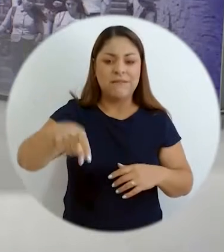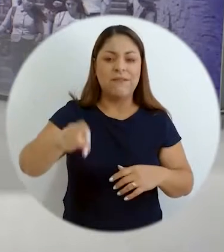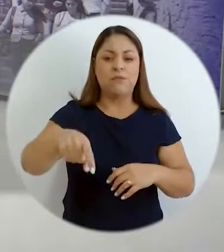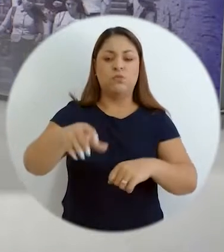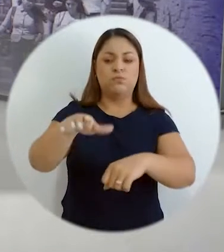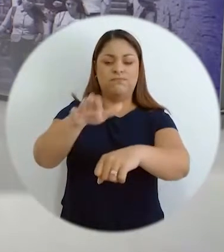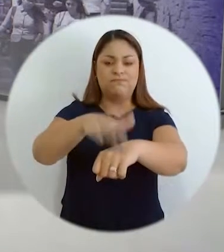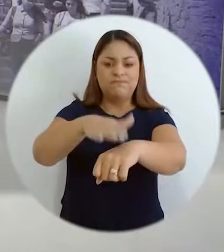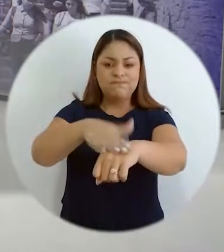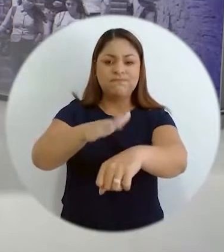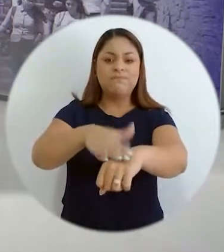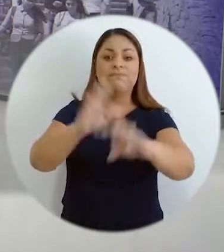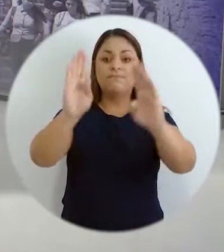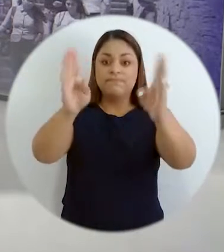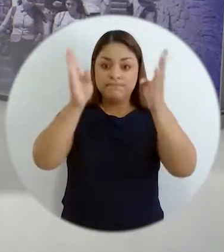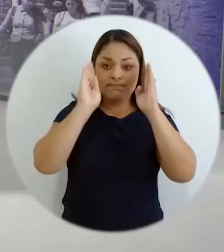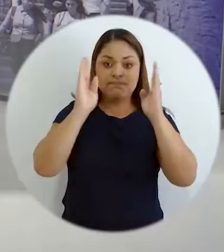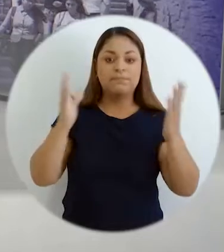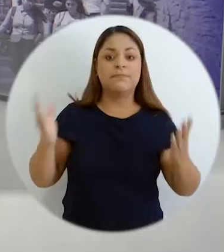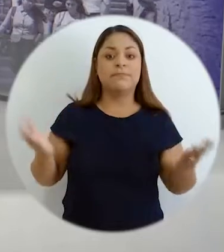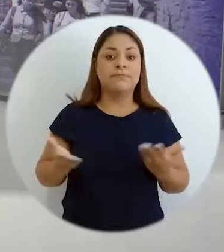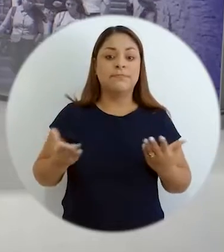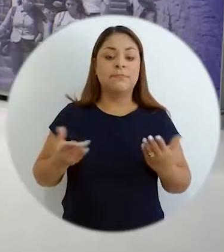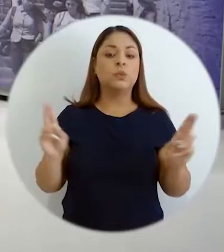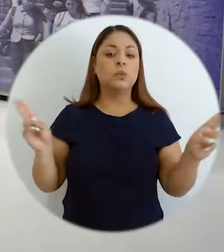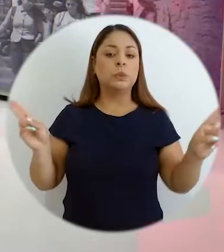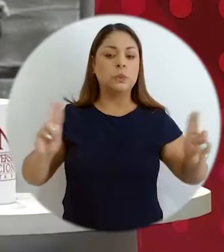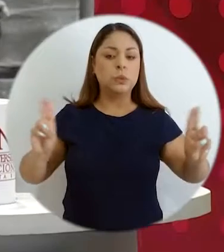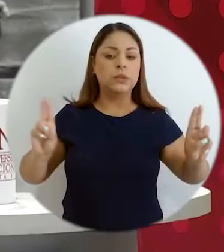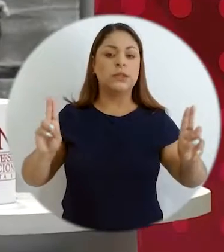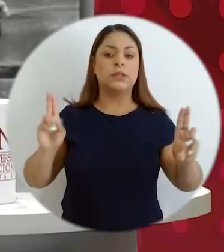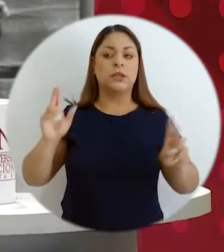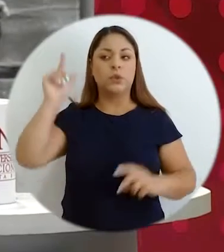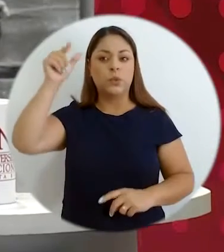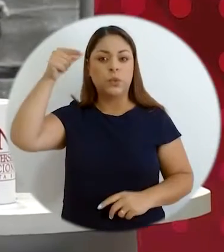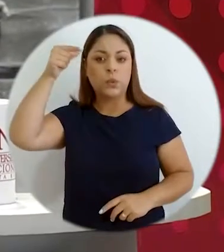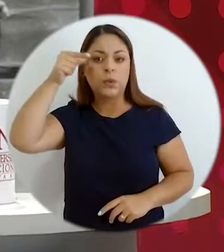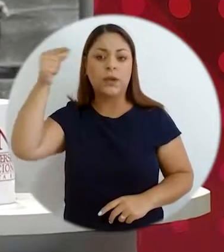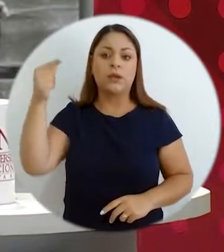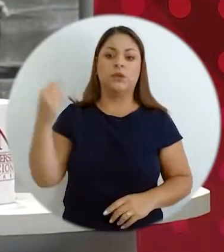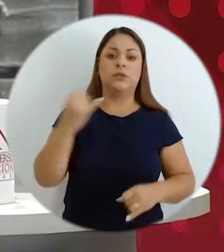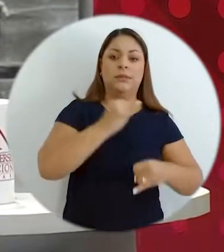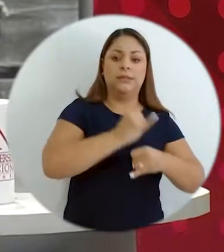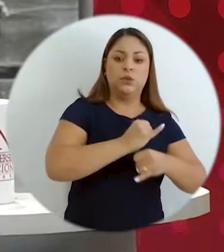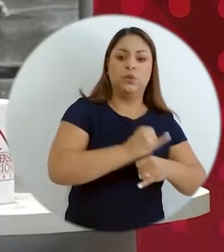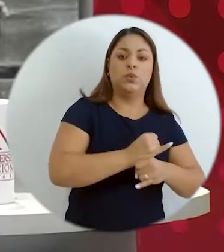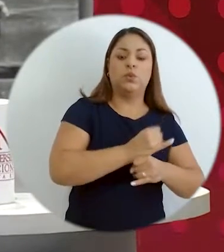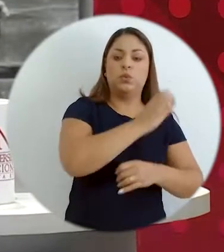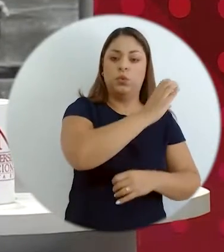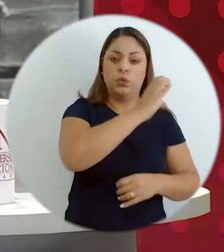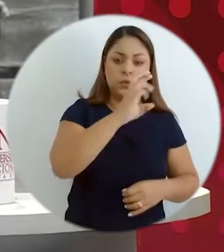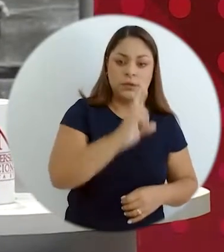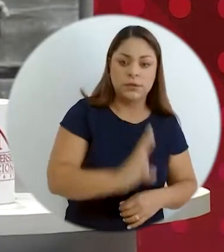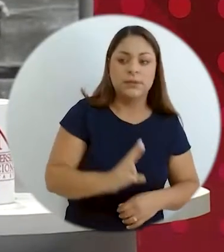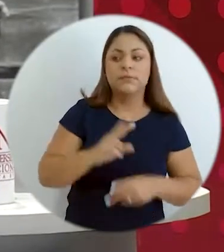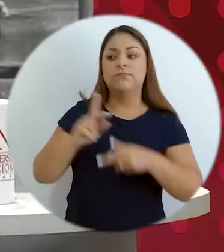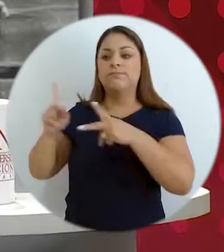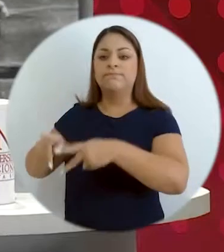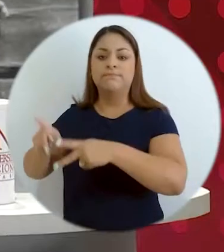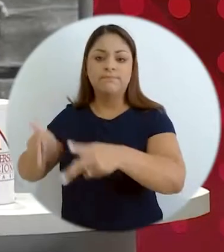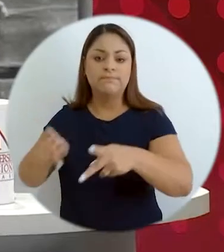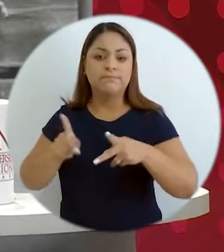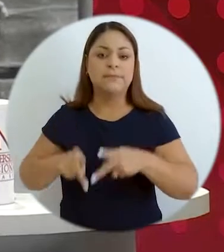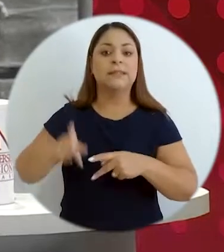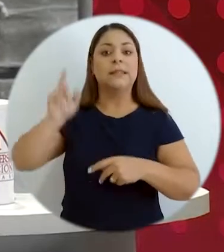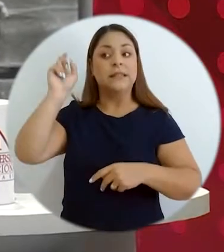de atención sobre la urgencia de que el Estado, el gobierno, las instituciones costarricenses y todas las demás personas que formamos en este país,